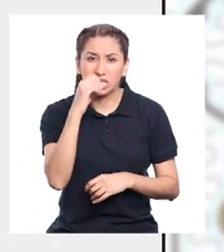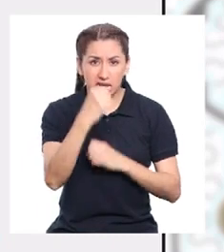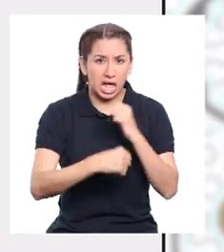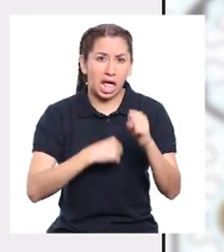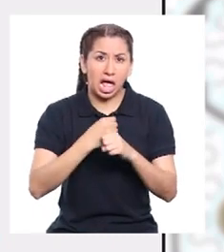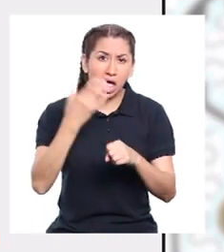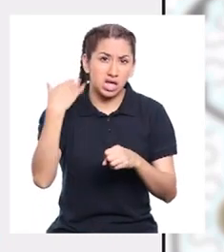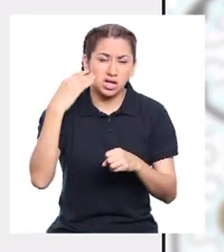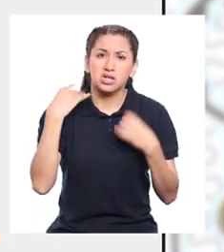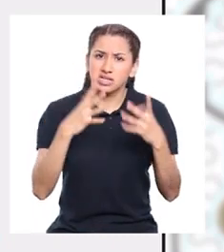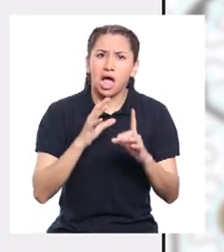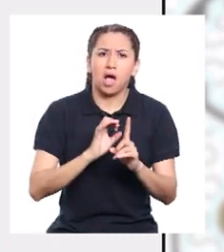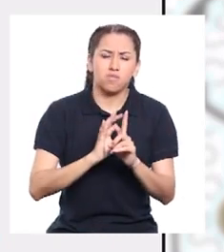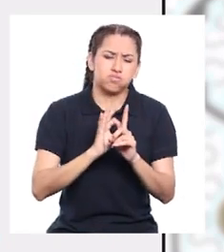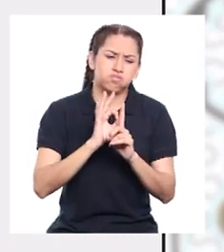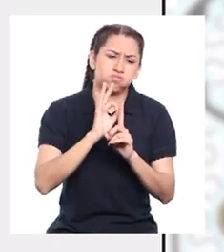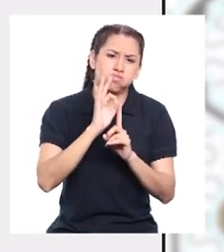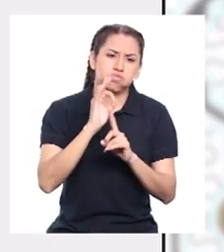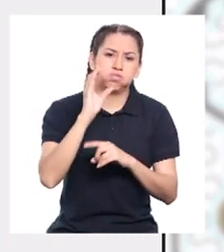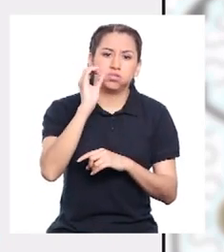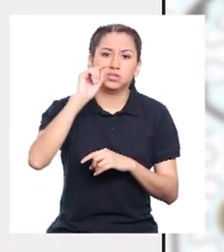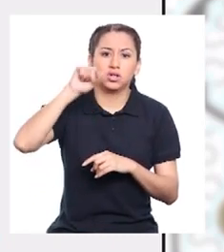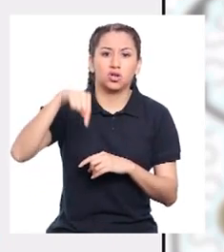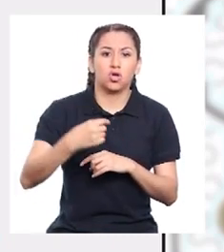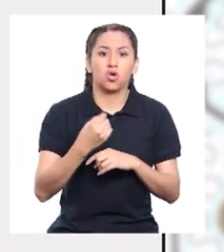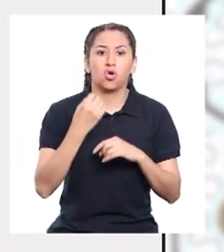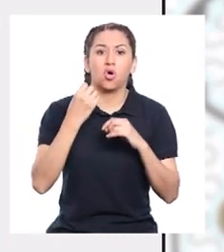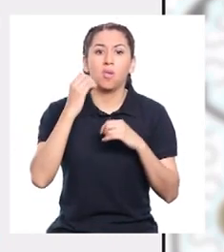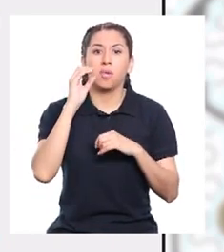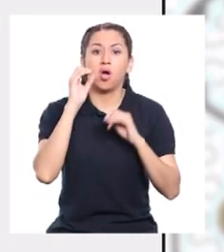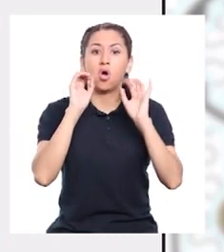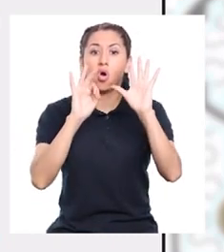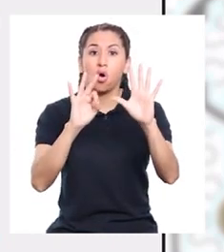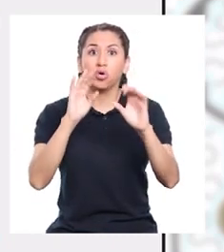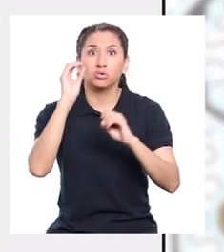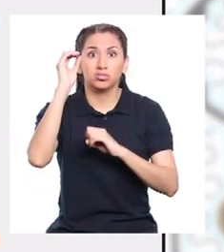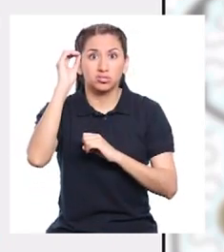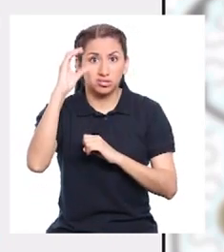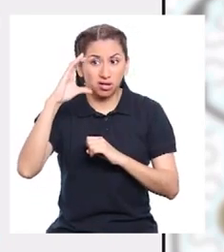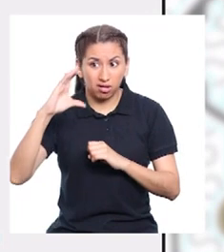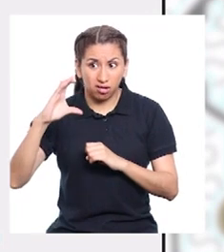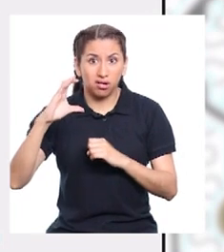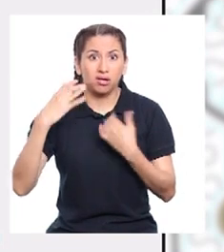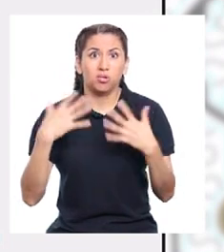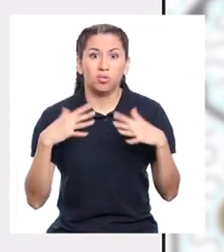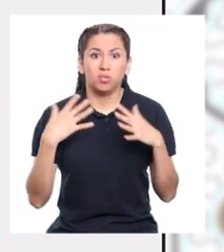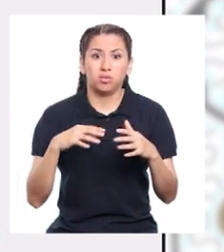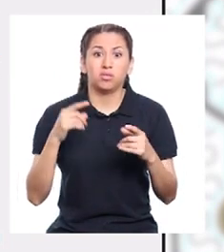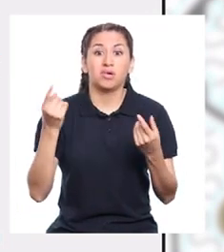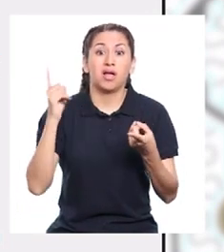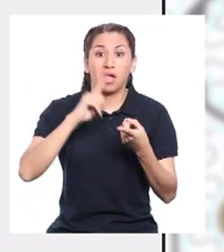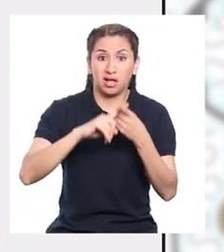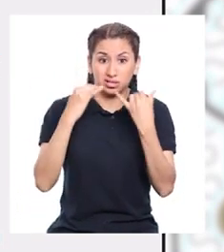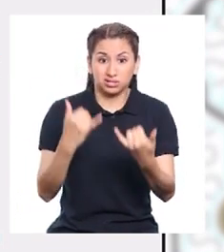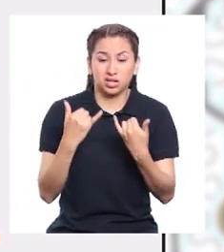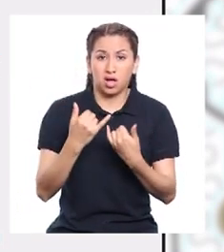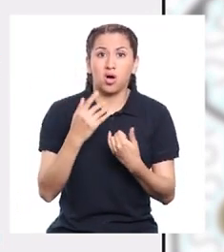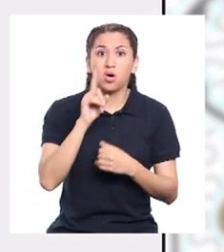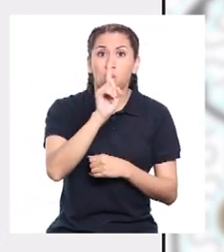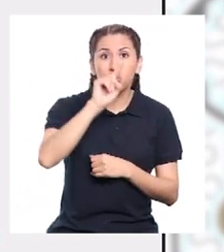la Tierra se calentó 0,8 grados centígrados y en el siglo XXI podría registrar incrementos de temperatura de 1